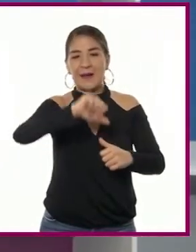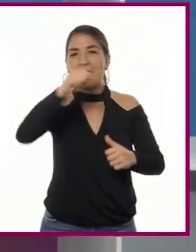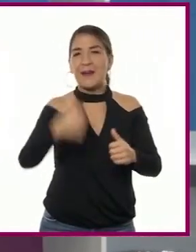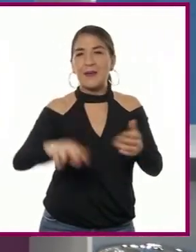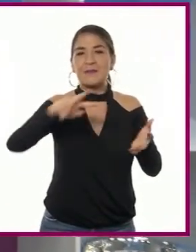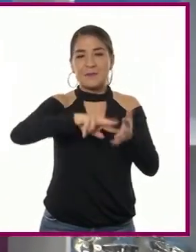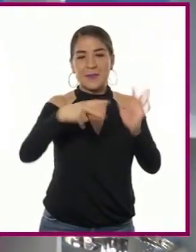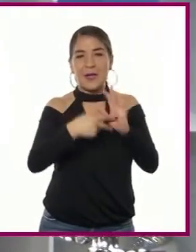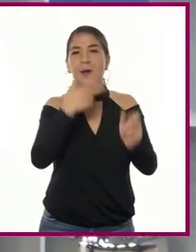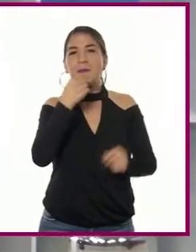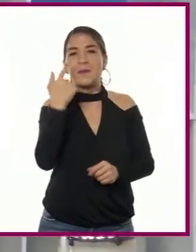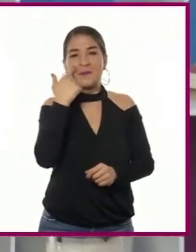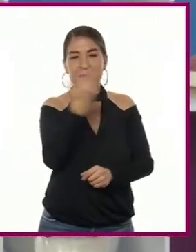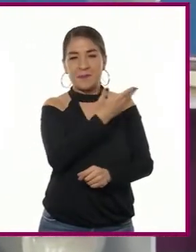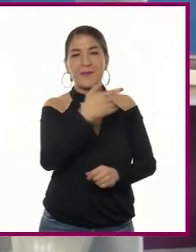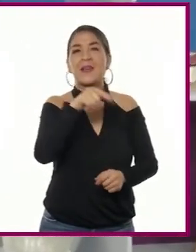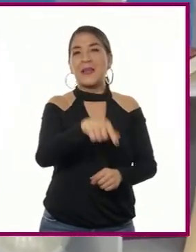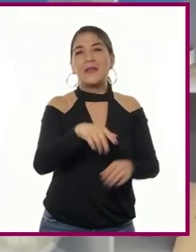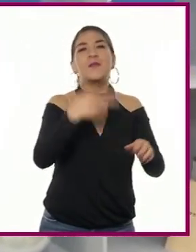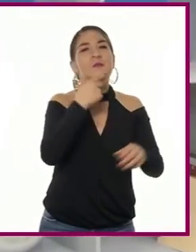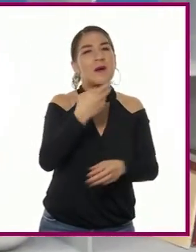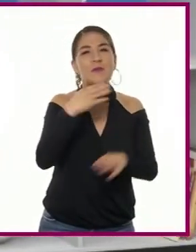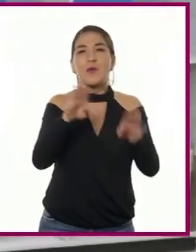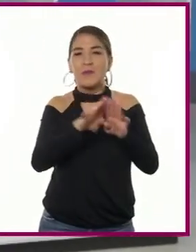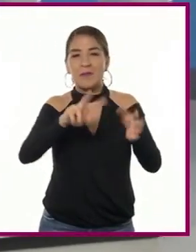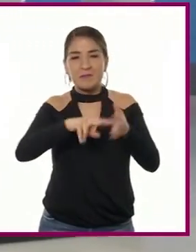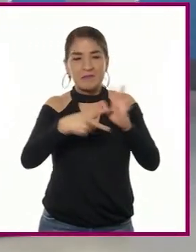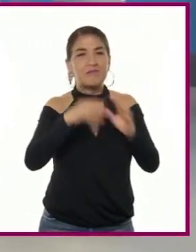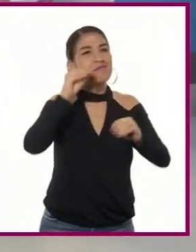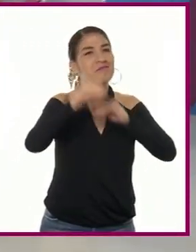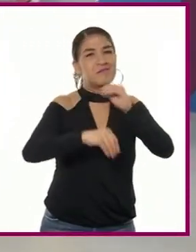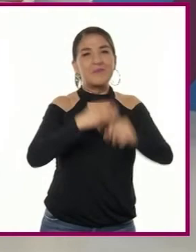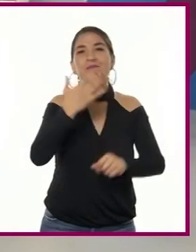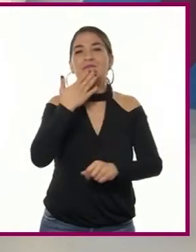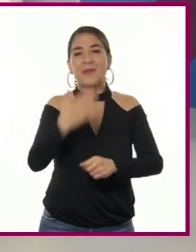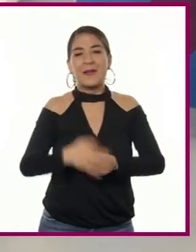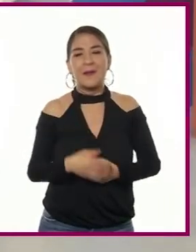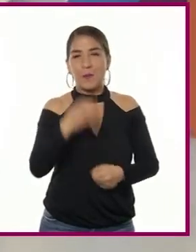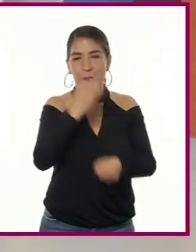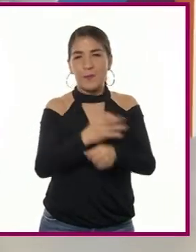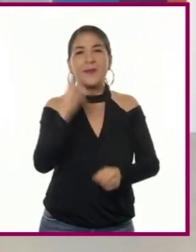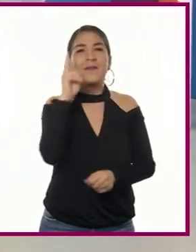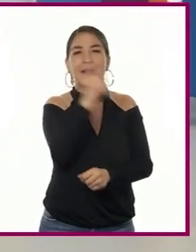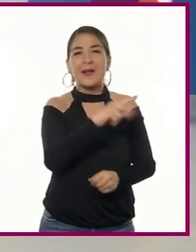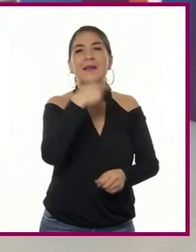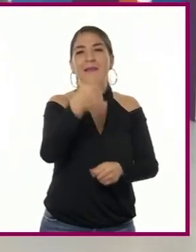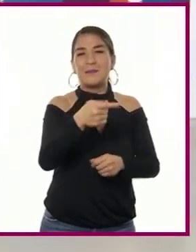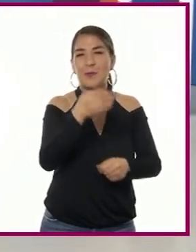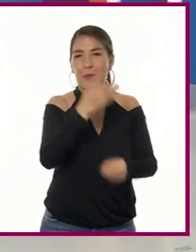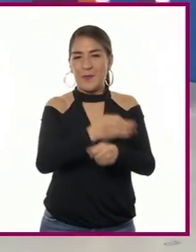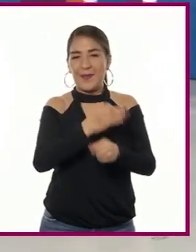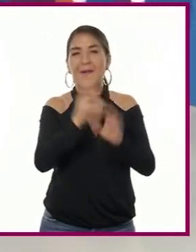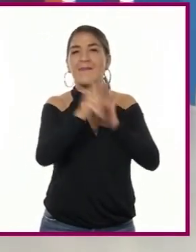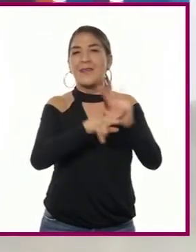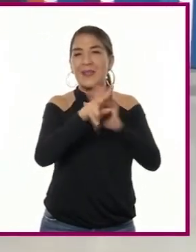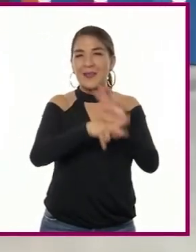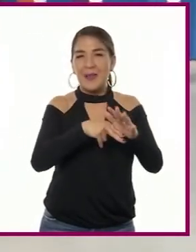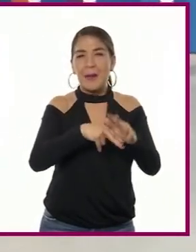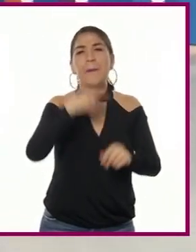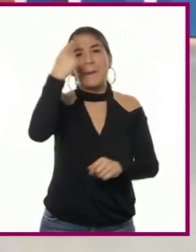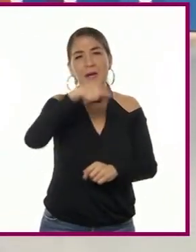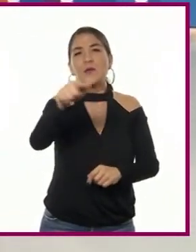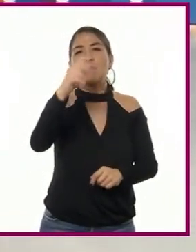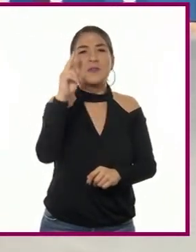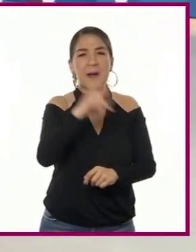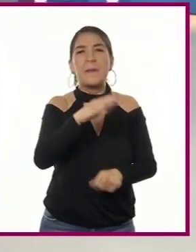Tolzá, quien tendría un papel muy importante en la Nueva España. Veamos y escuchemos el próximo video para conocer más